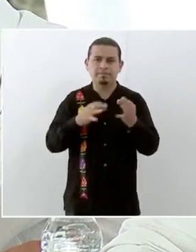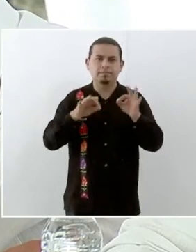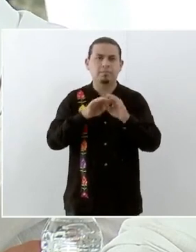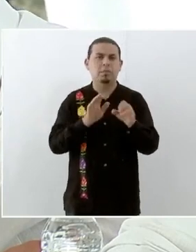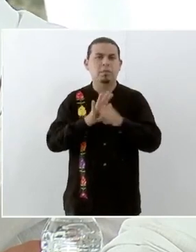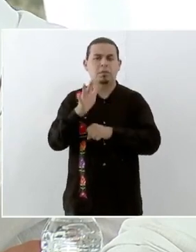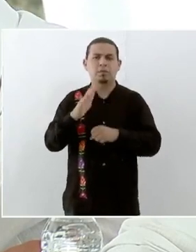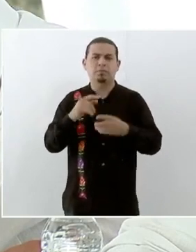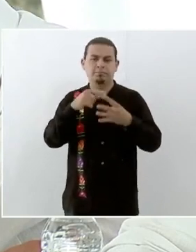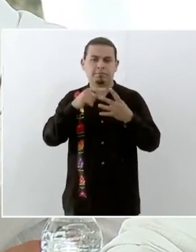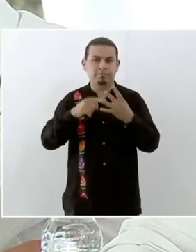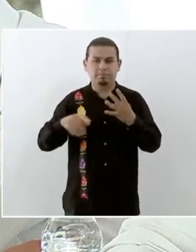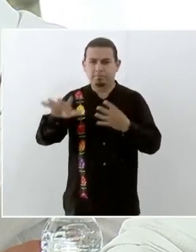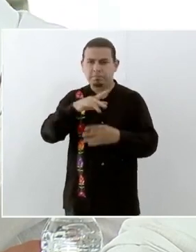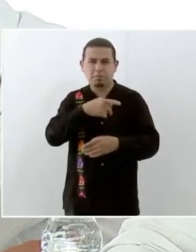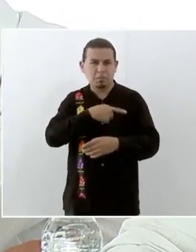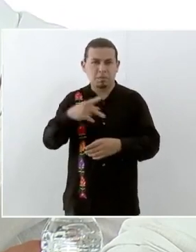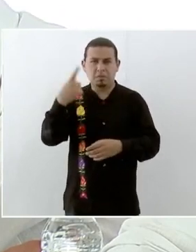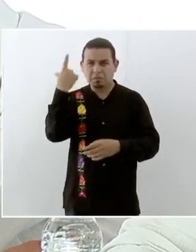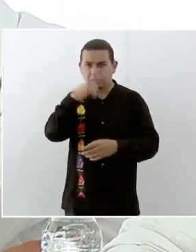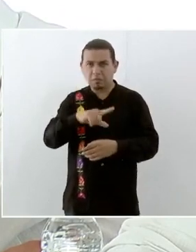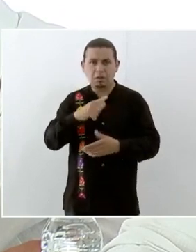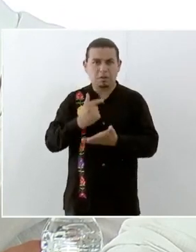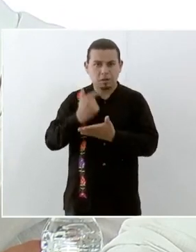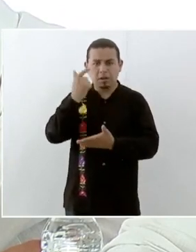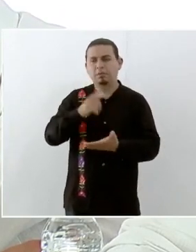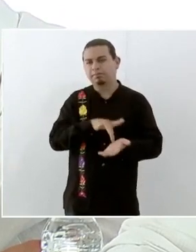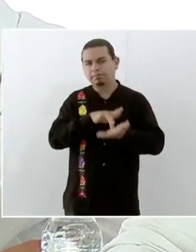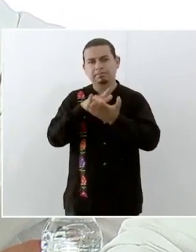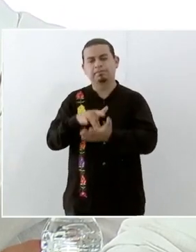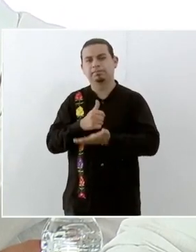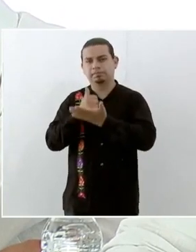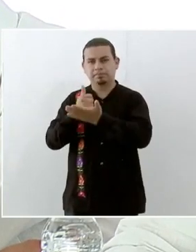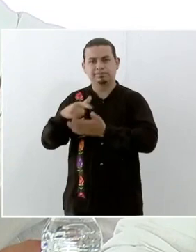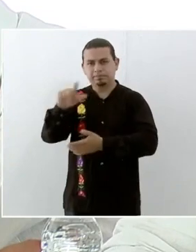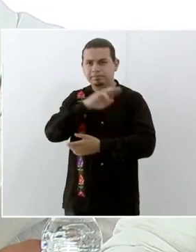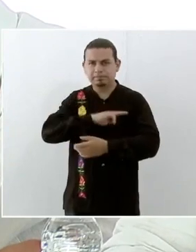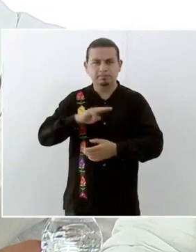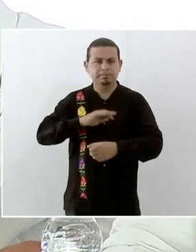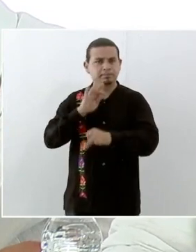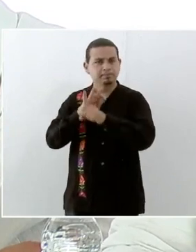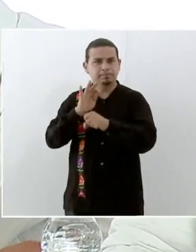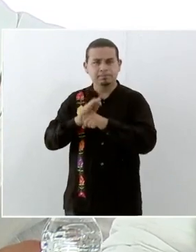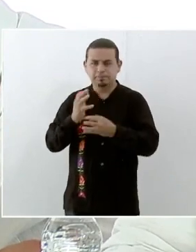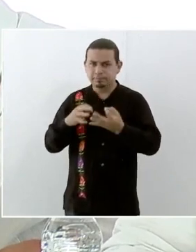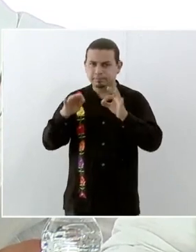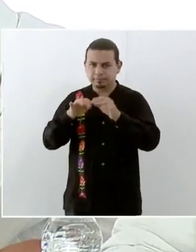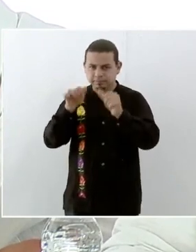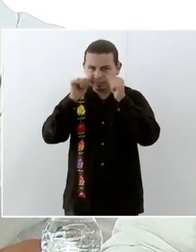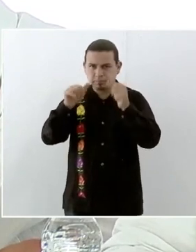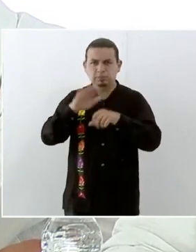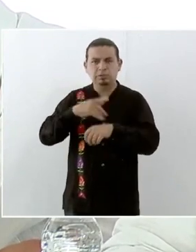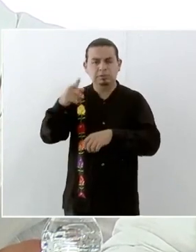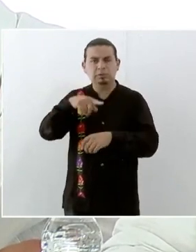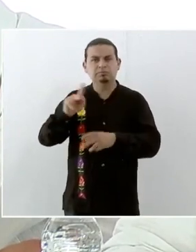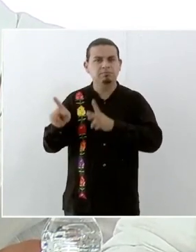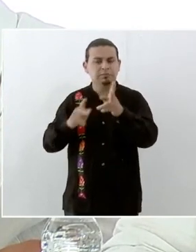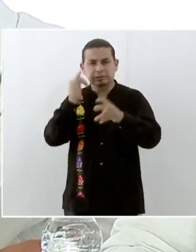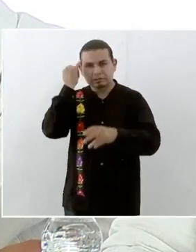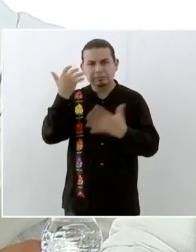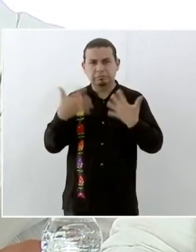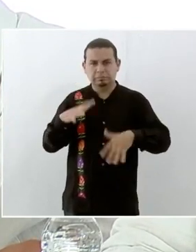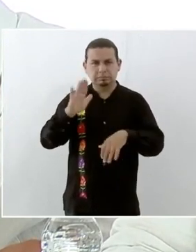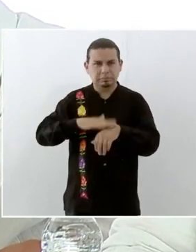tomó en cuenta el grado de pobreza y marginación de la población de los municipios, el hecho de tener población indígena,